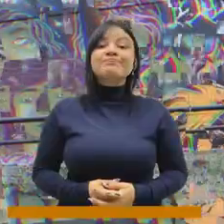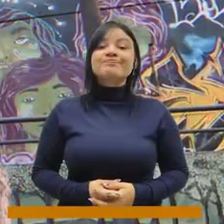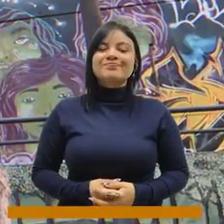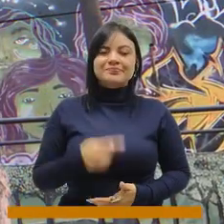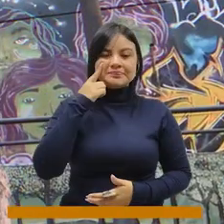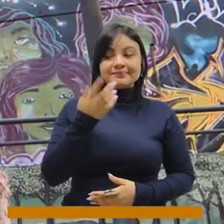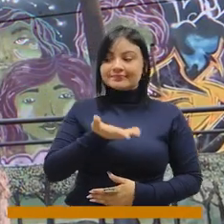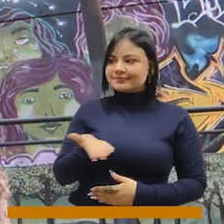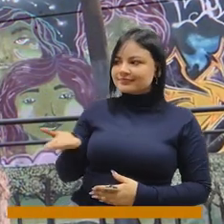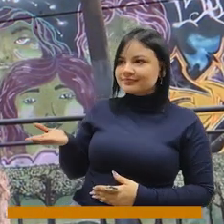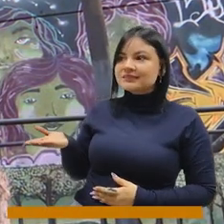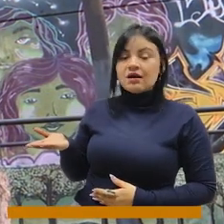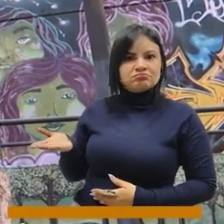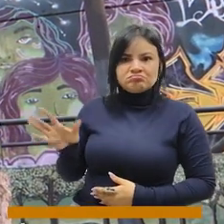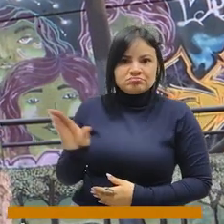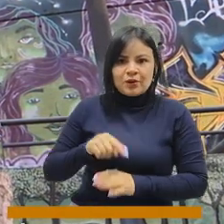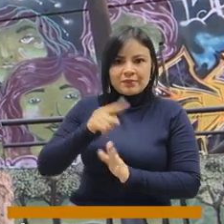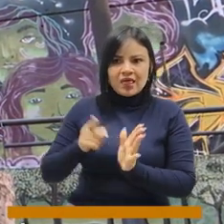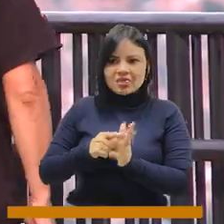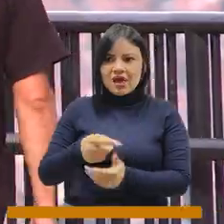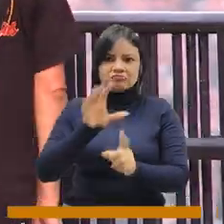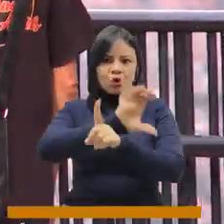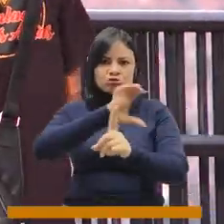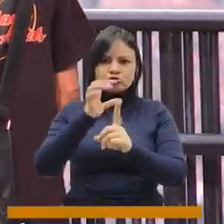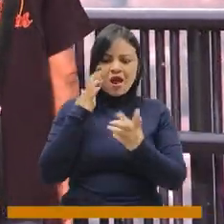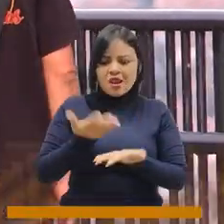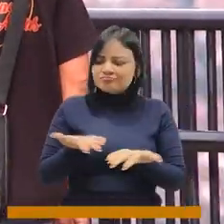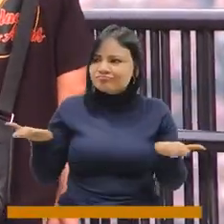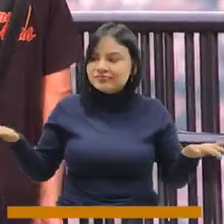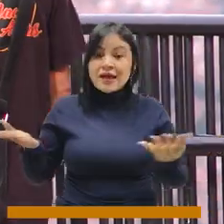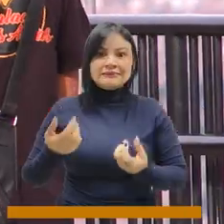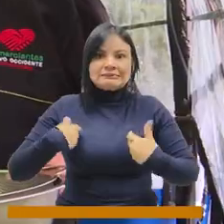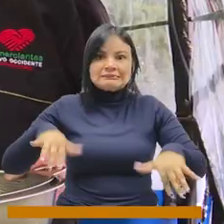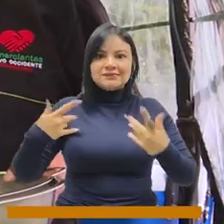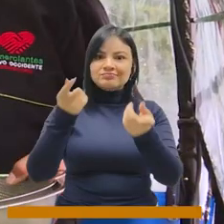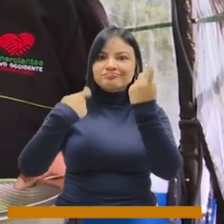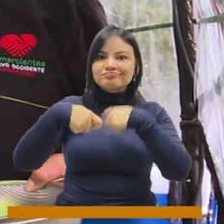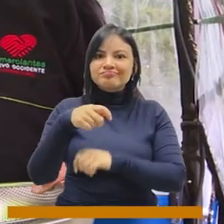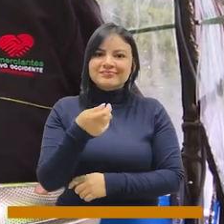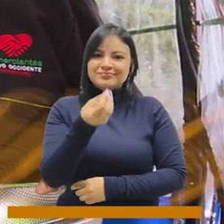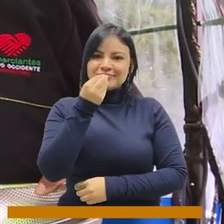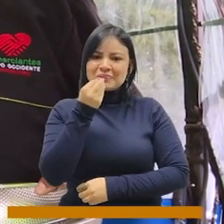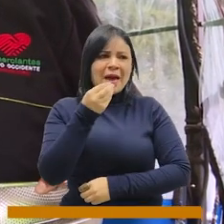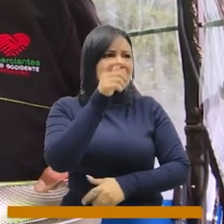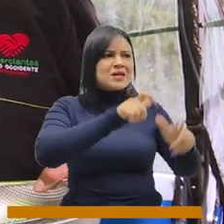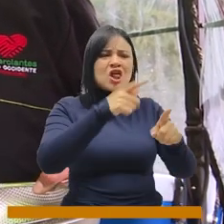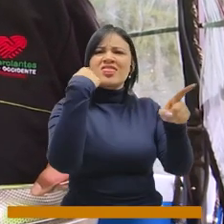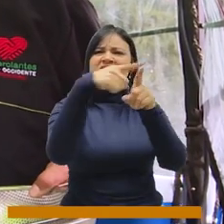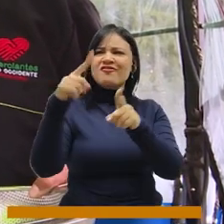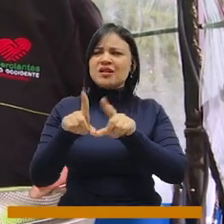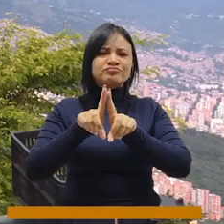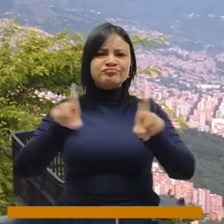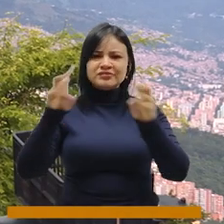En esta zona tenemos de todo, oferta cultural, oferta gastronómica, comerciantes de todo